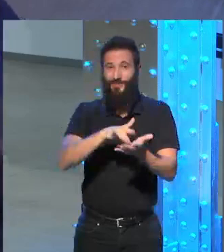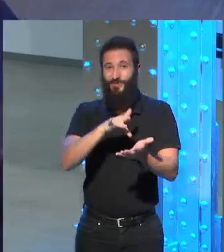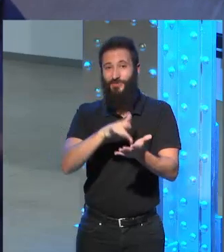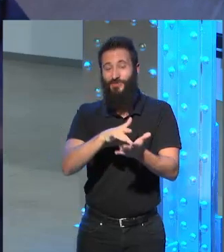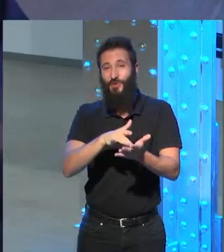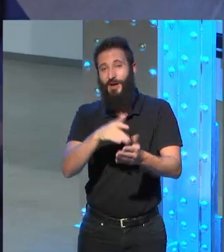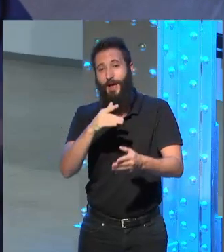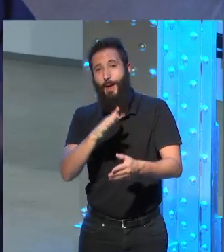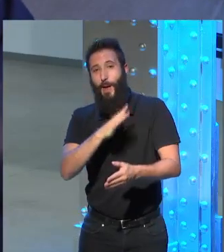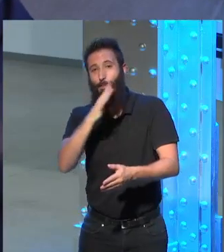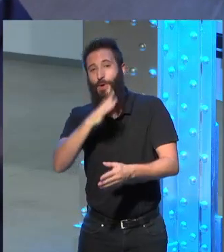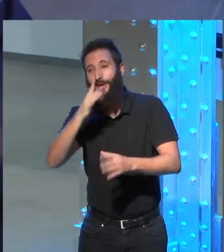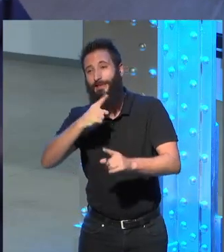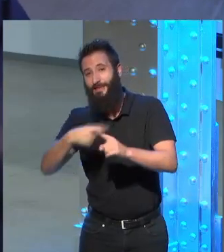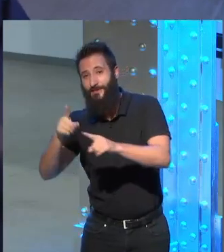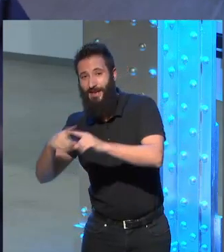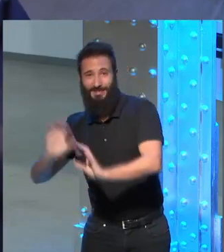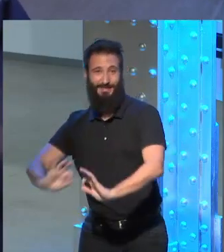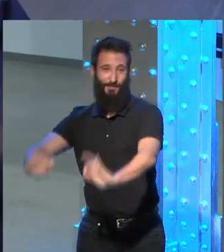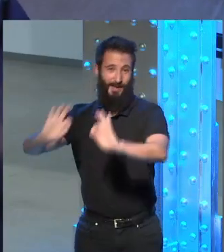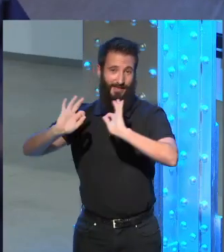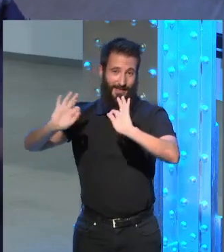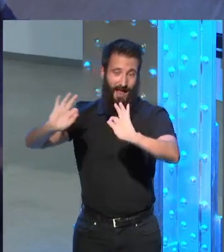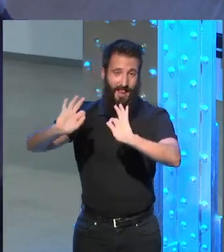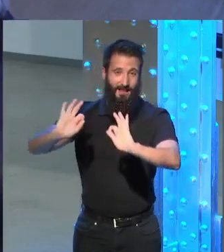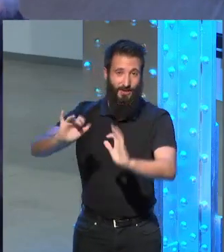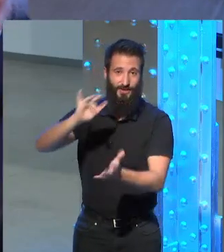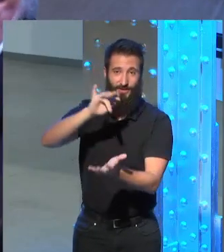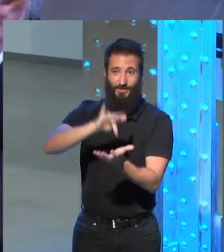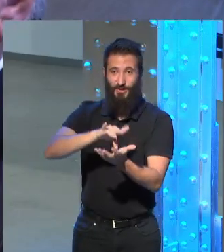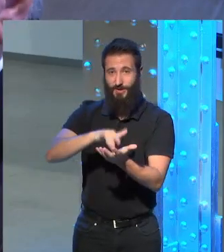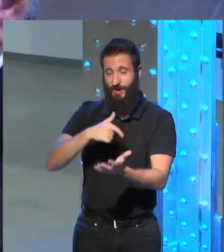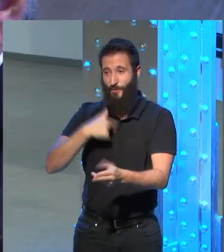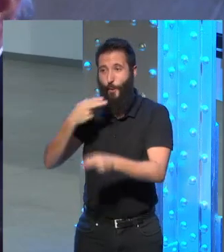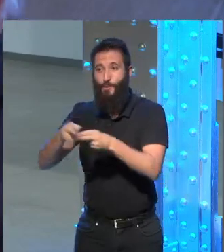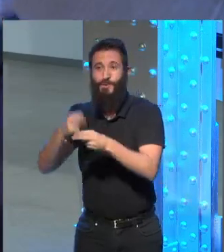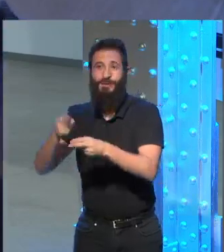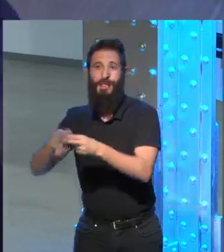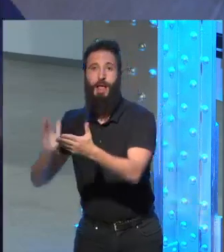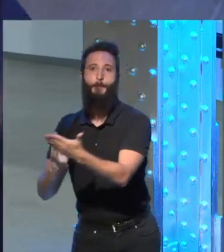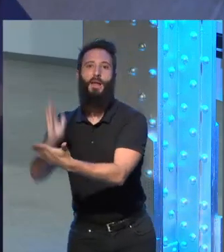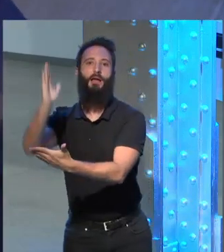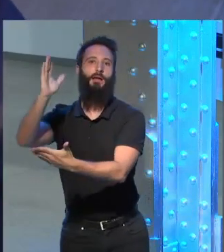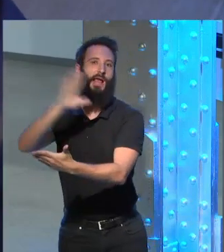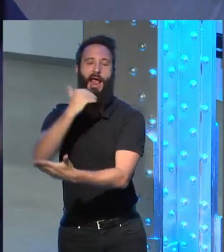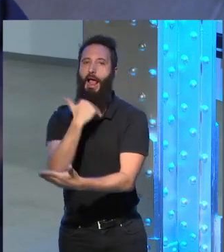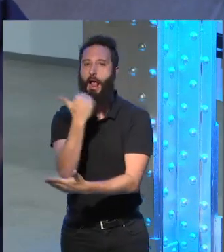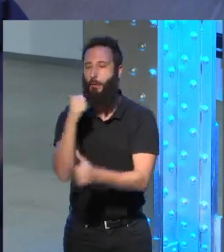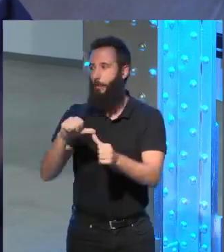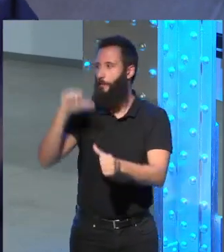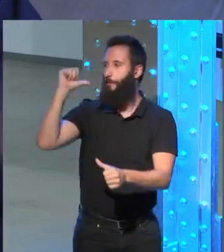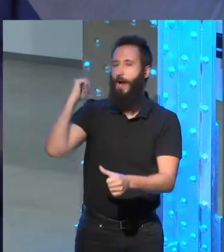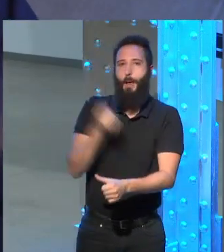bueno, muy especiales, pues, había intervenido en la política, algo que nunca fue mi